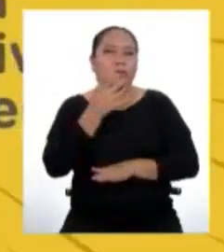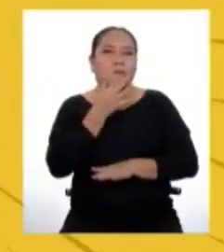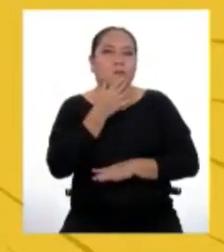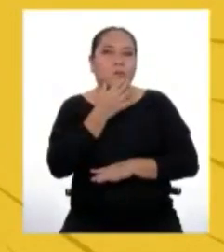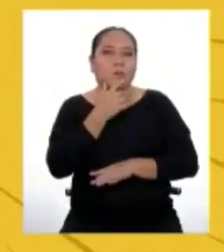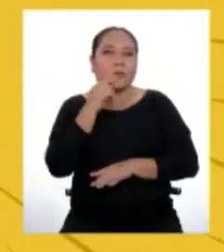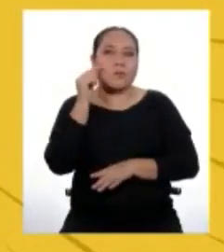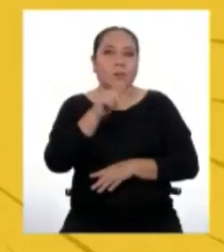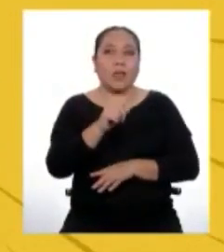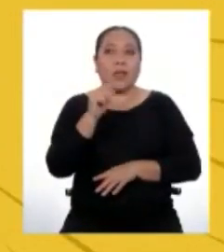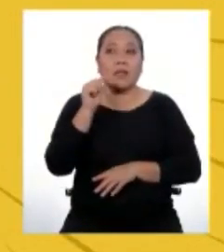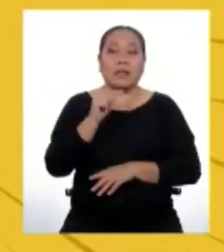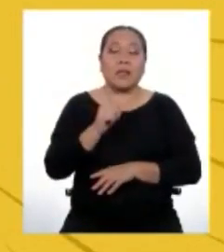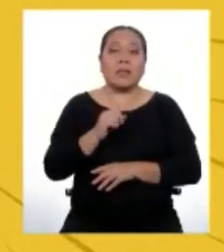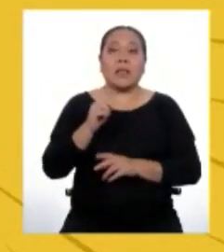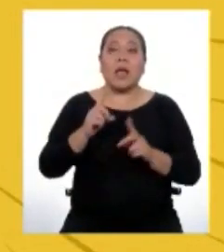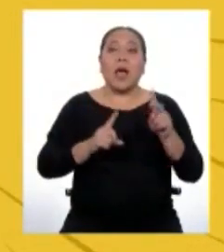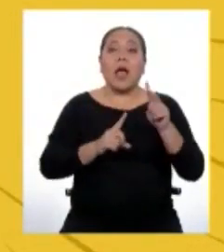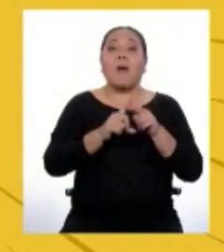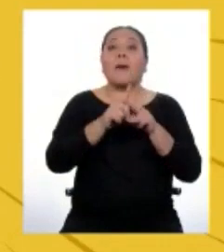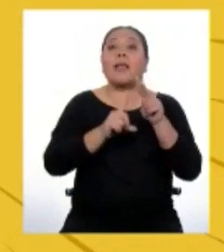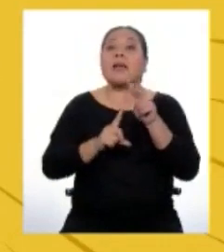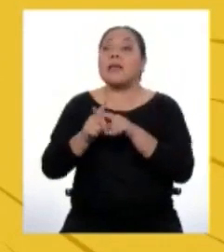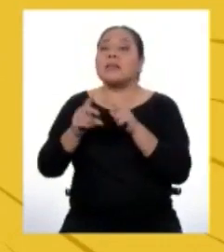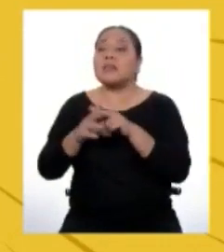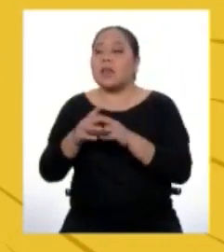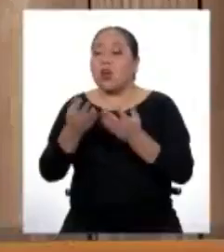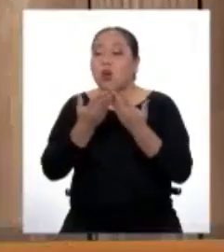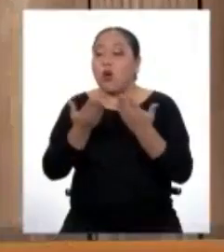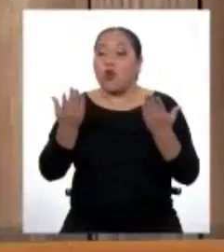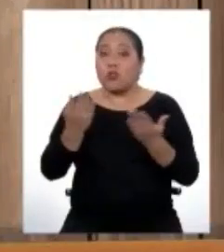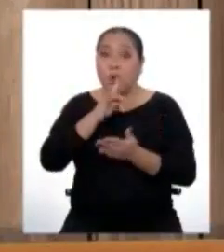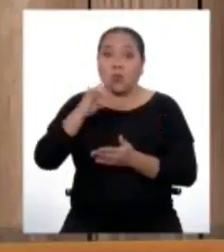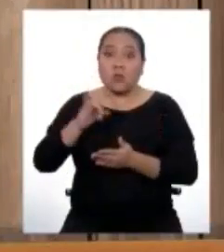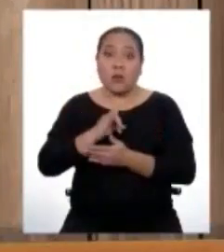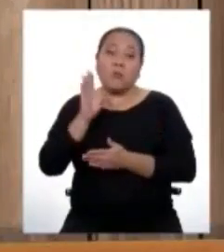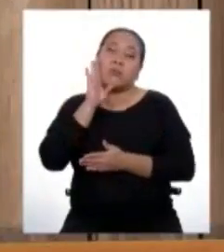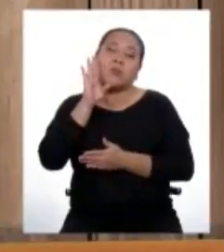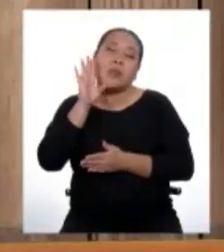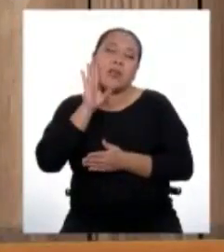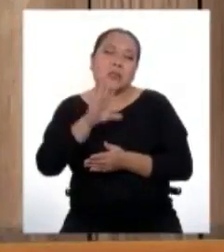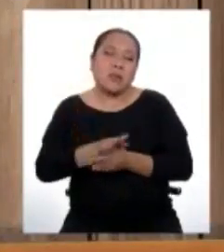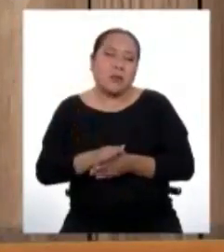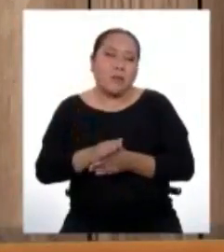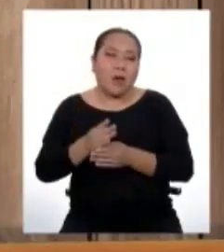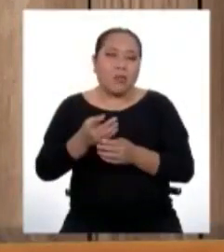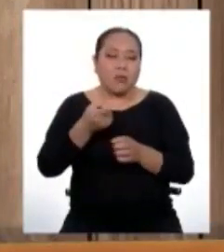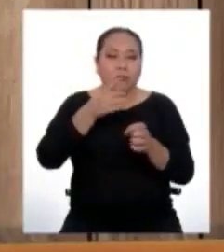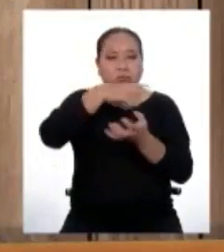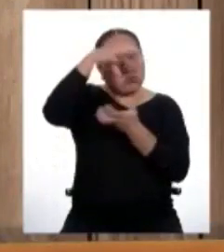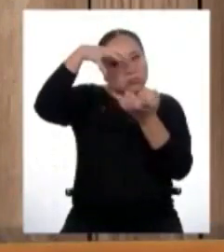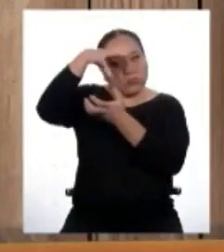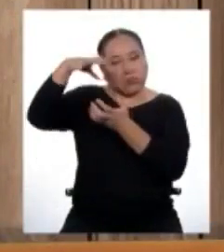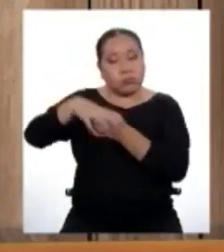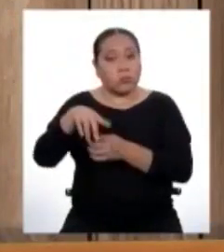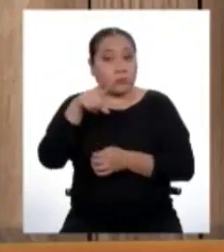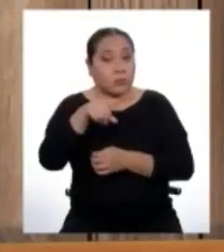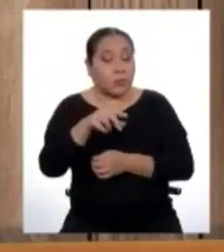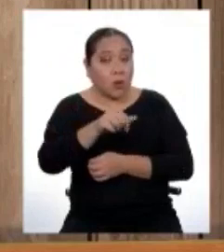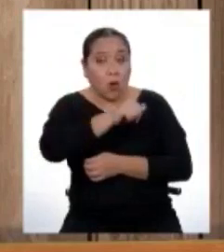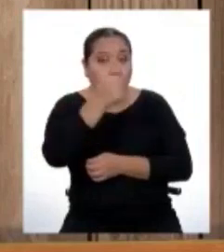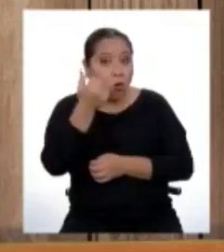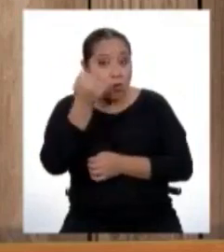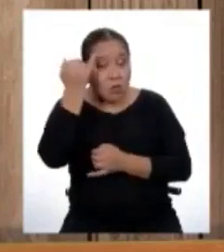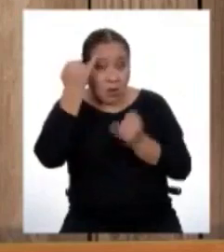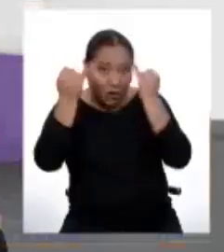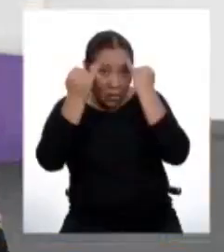Sería que la huella es generada por utilizar productos que dañan el ambiente. Así es. Y dime, ¿has identificado alguna otra